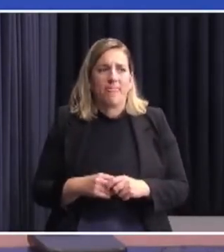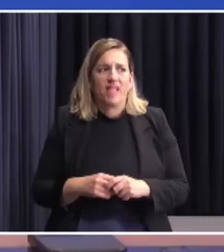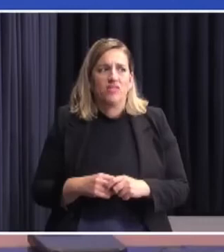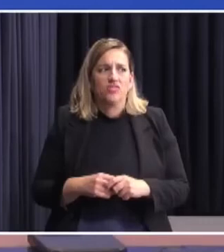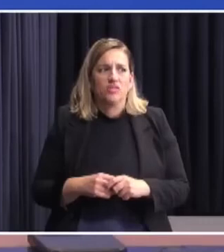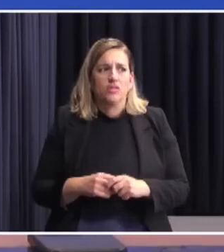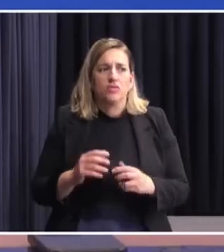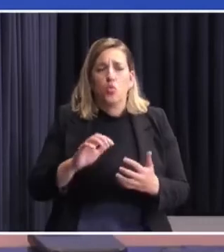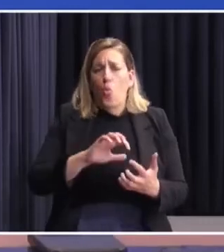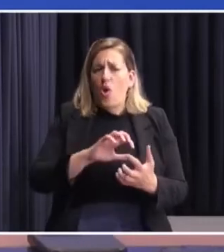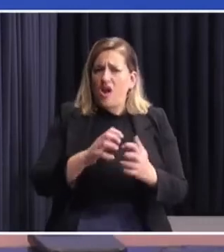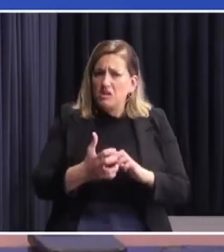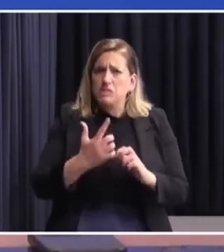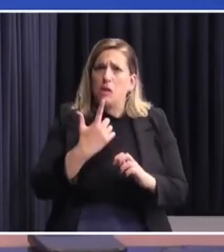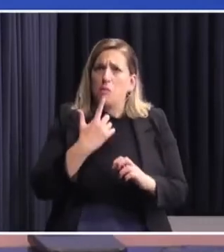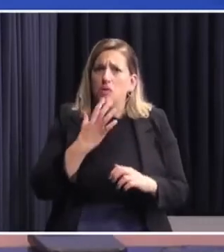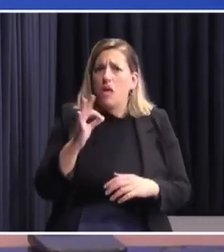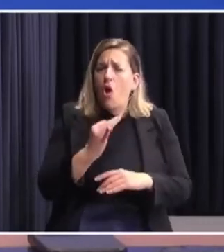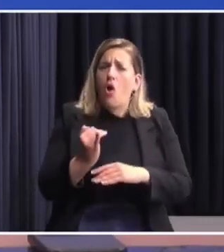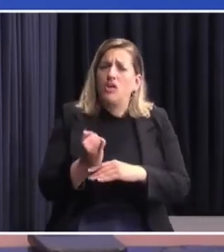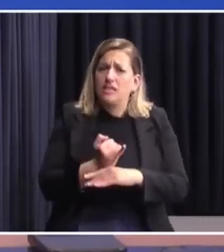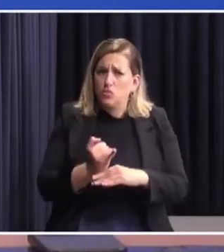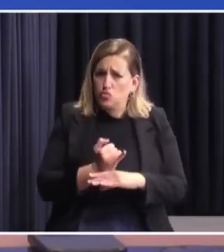Lo de la crisis política, crisis institucional.